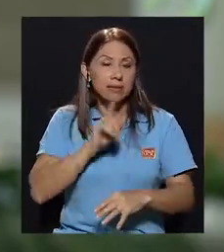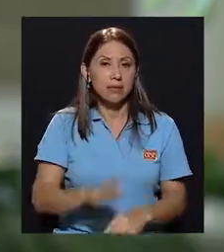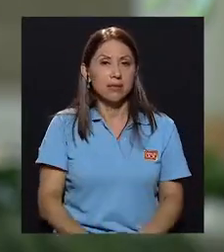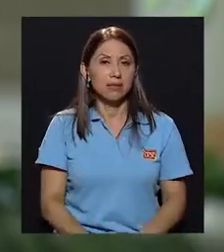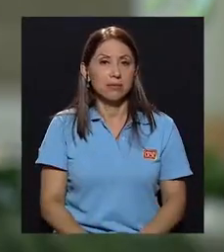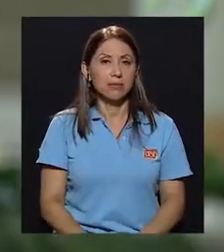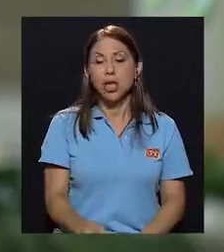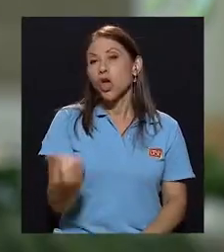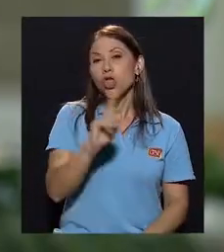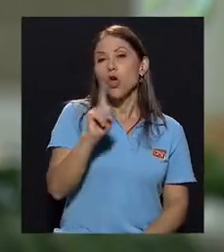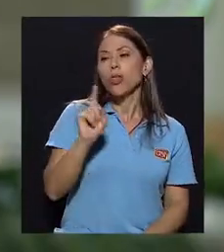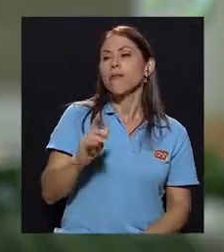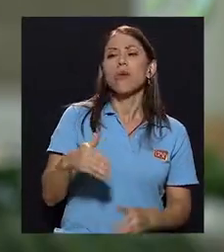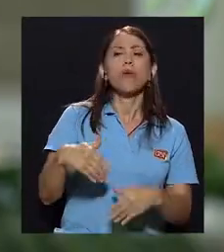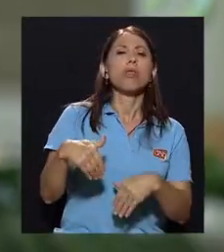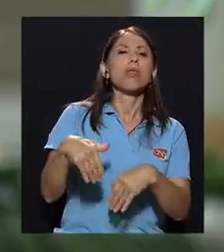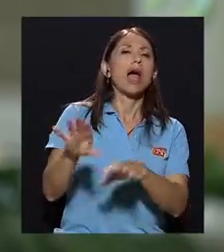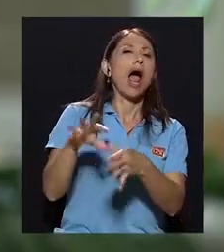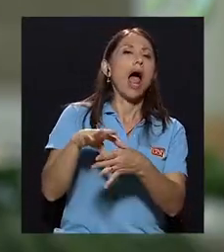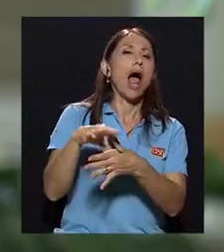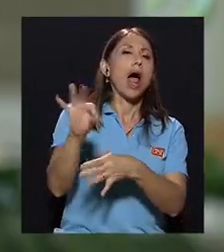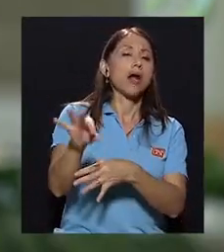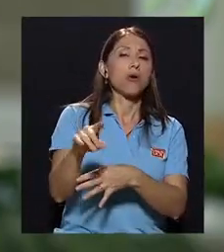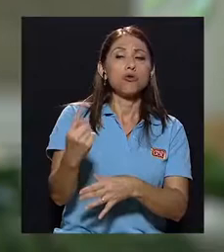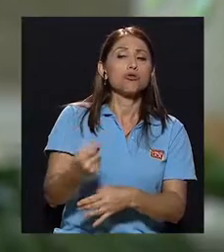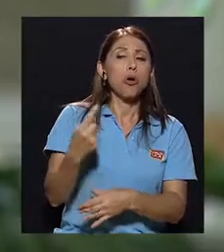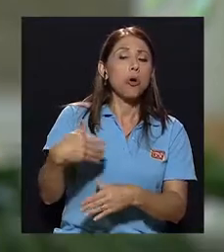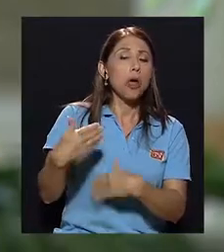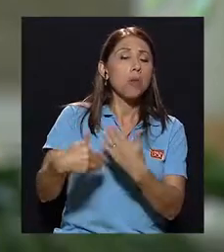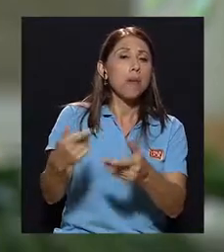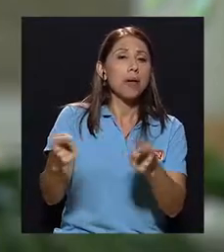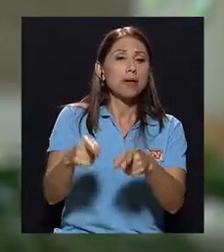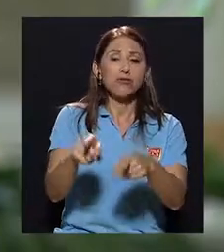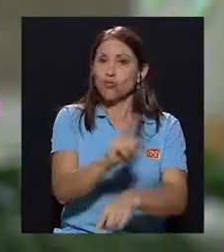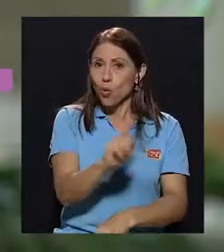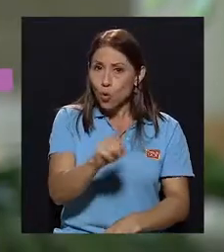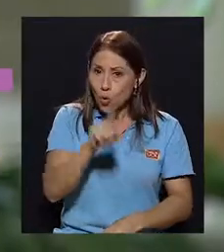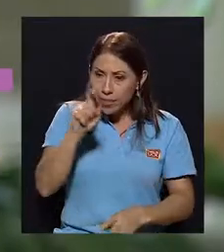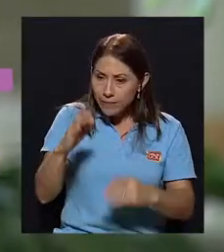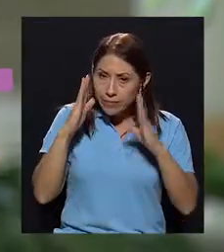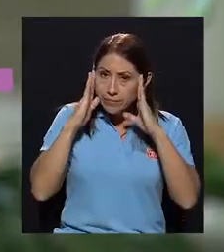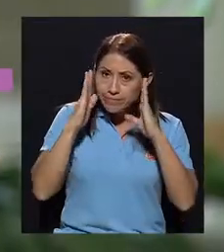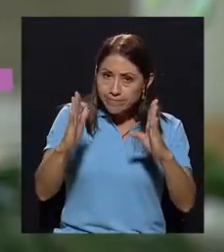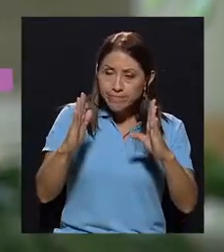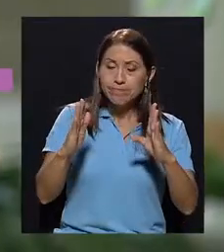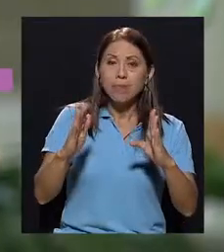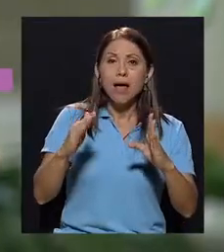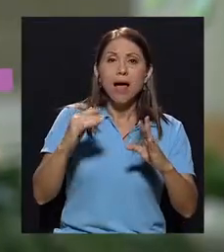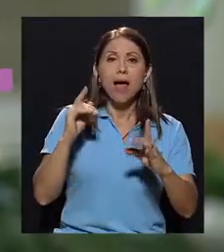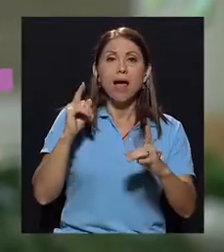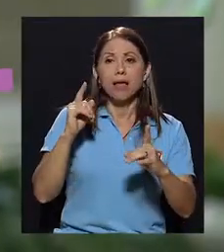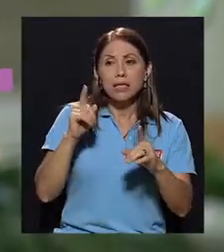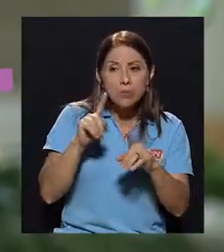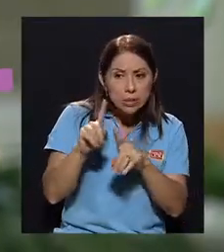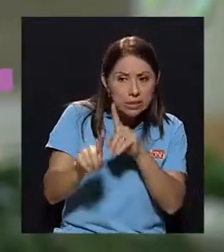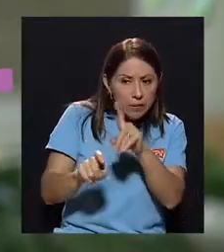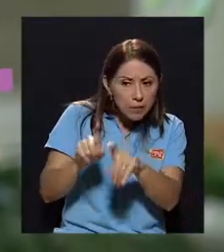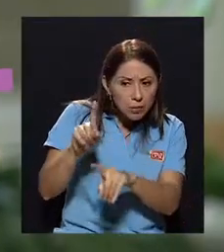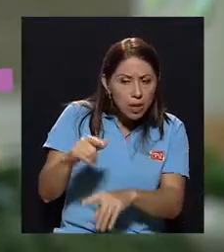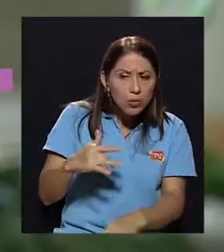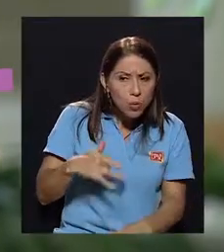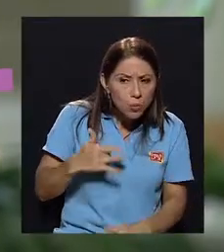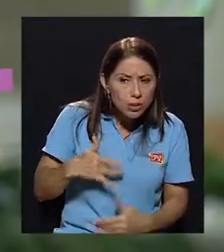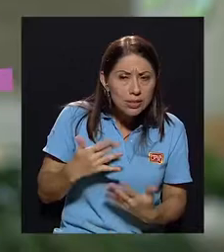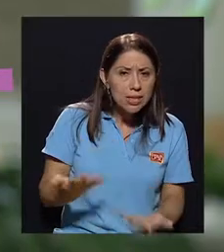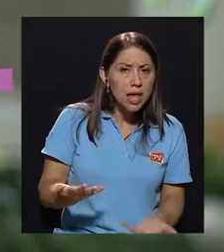algo que va procesándose por él solo, no, más bien darle lugar, darle mucho lugar a estarle preguntando cómo